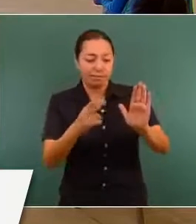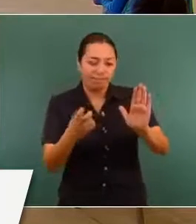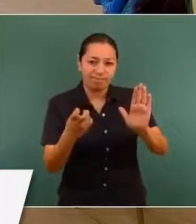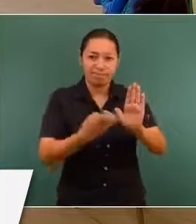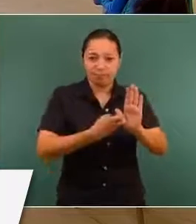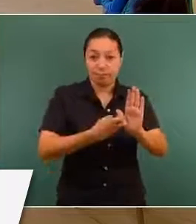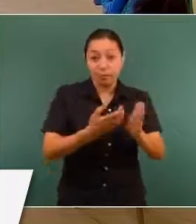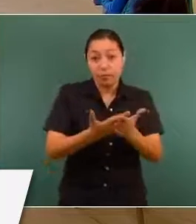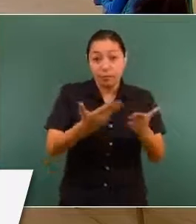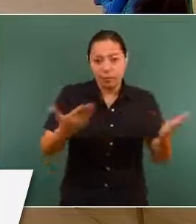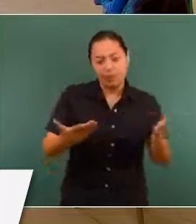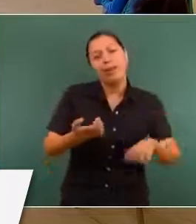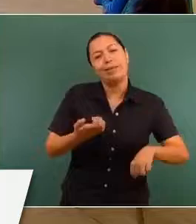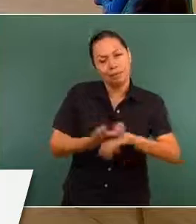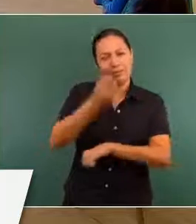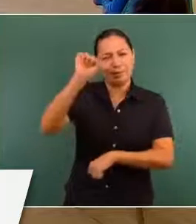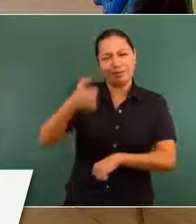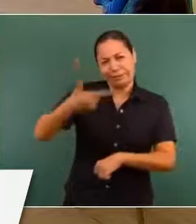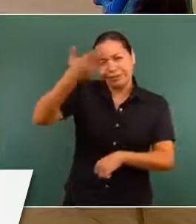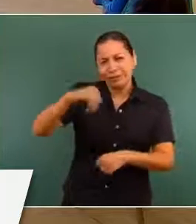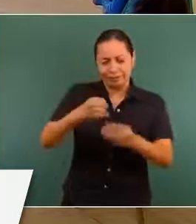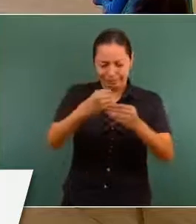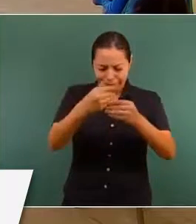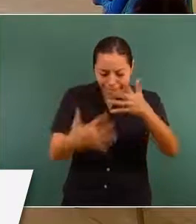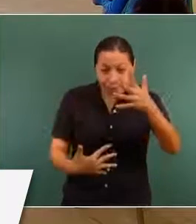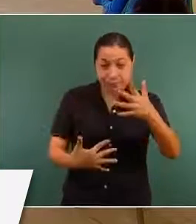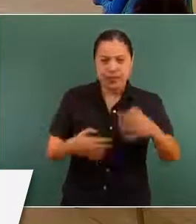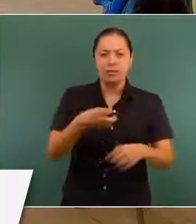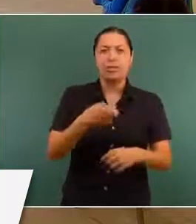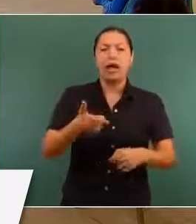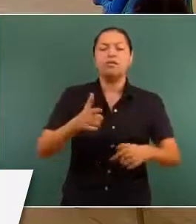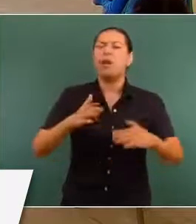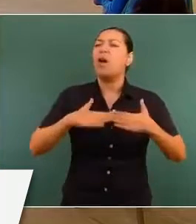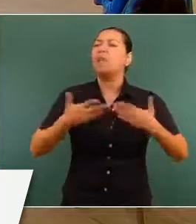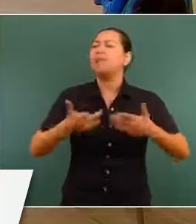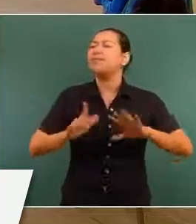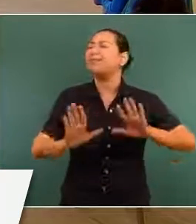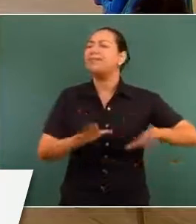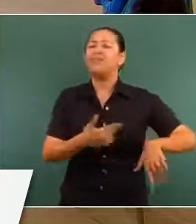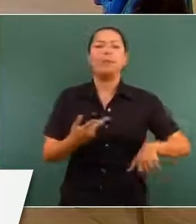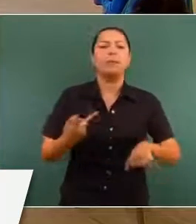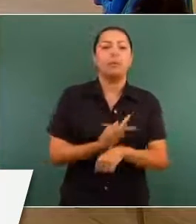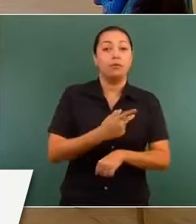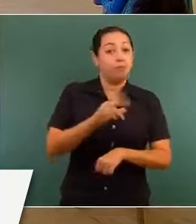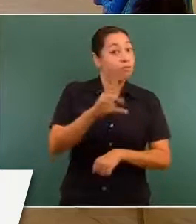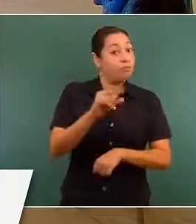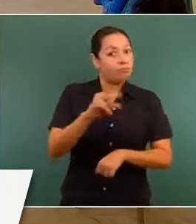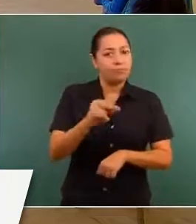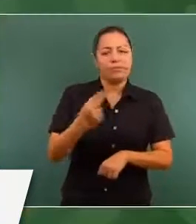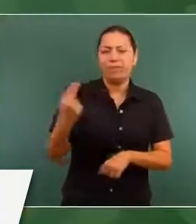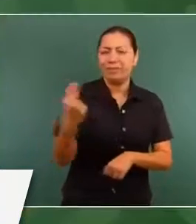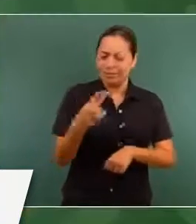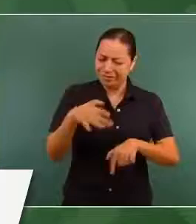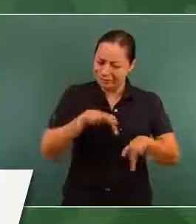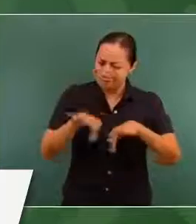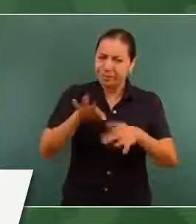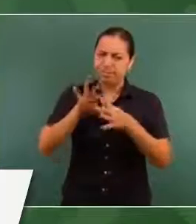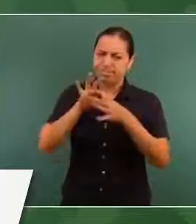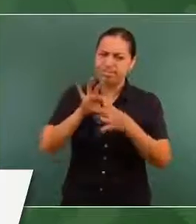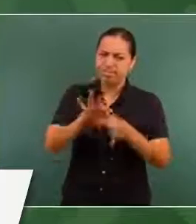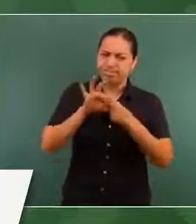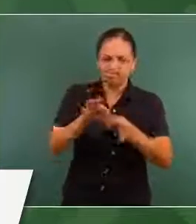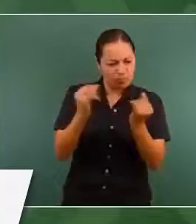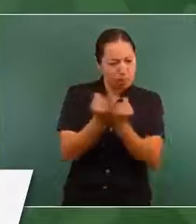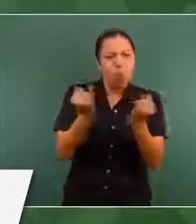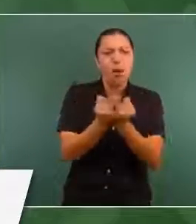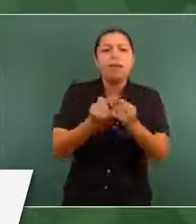estado, sabemos que no nos podemos confiar, que es una tarea permanente, pero estando bien unidos, estando trabajando en equipo, es